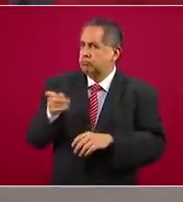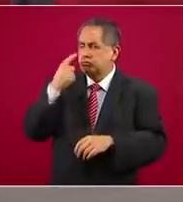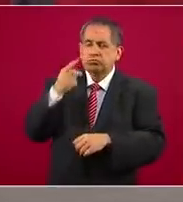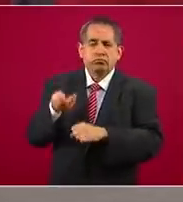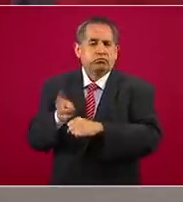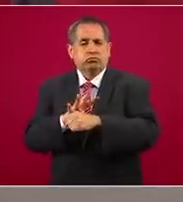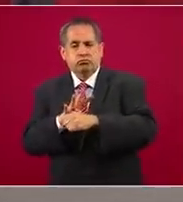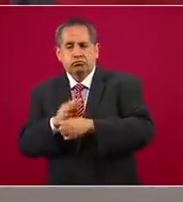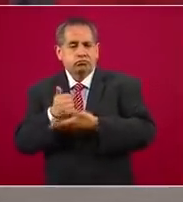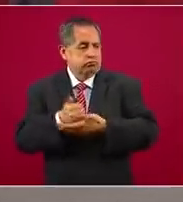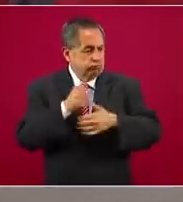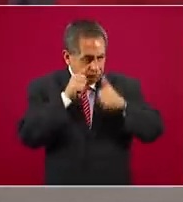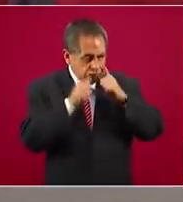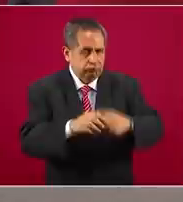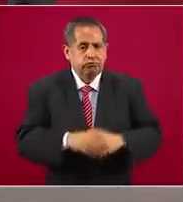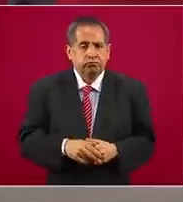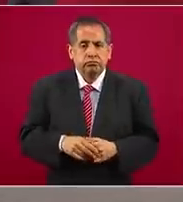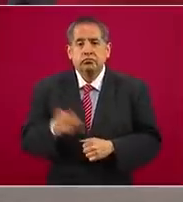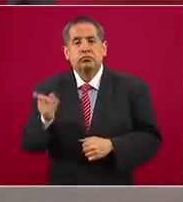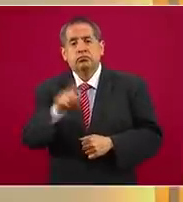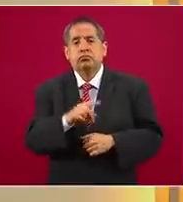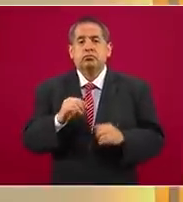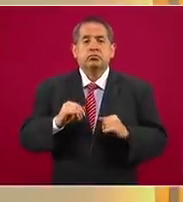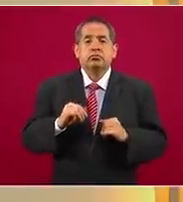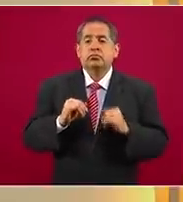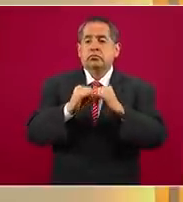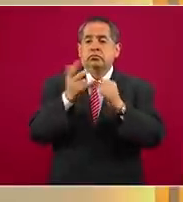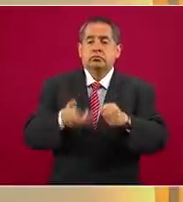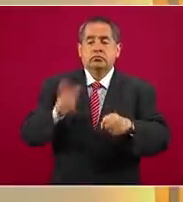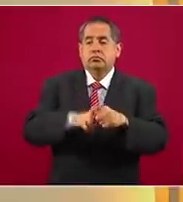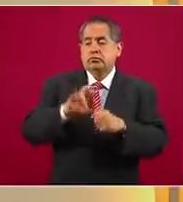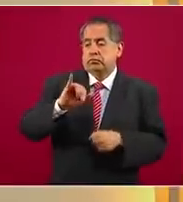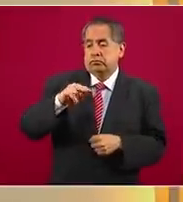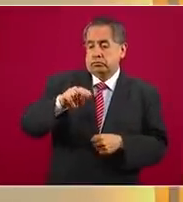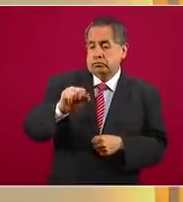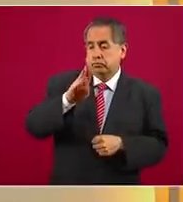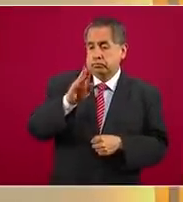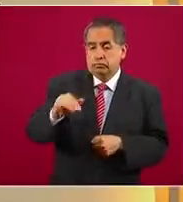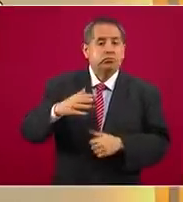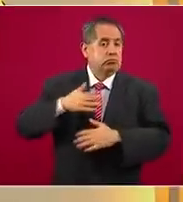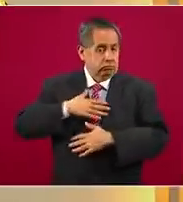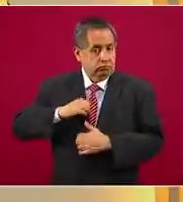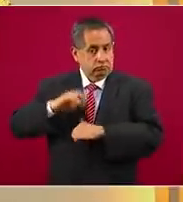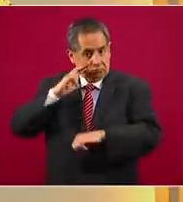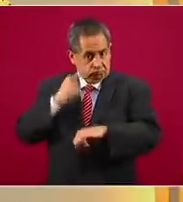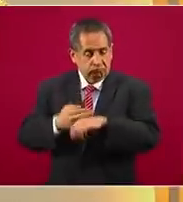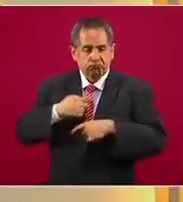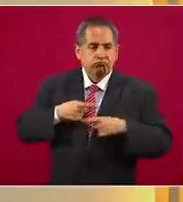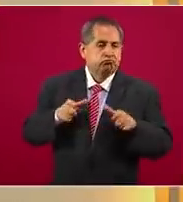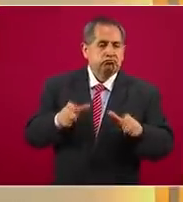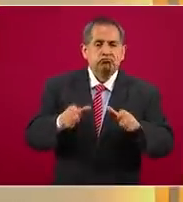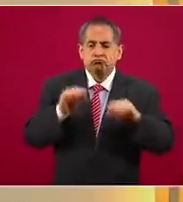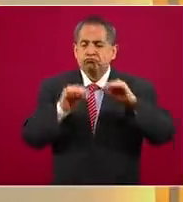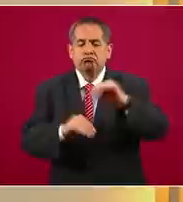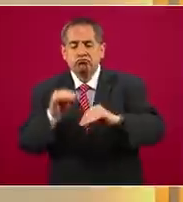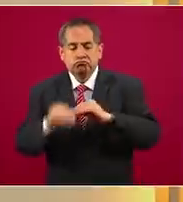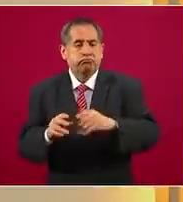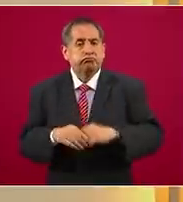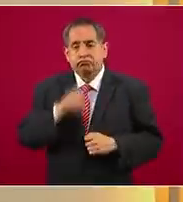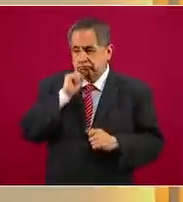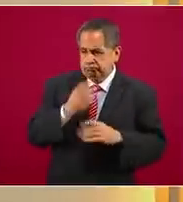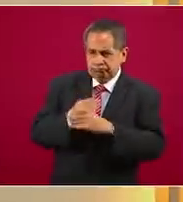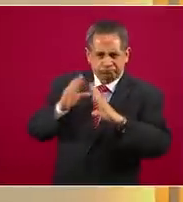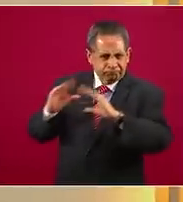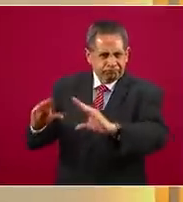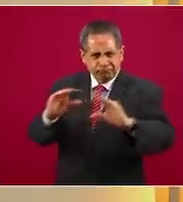recondicionamiento de hospitales del INSABI operados por Fuerzas Armadas, capacitación de profesionales, la